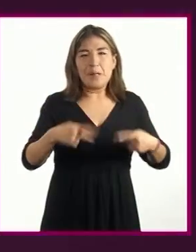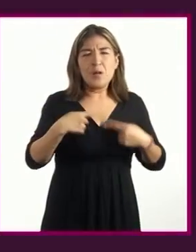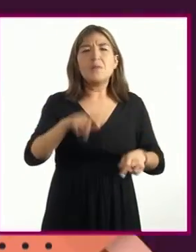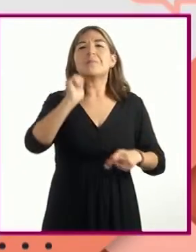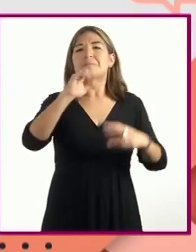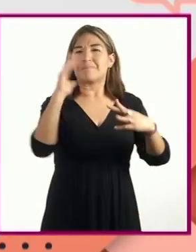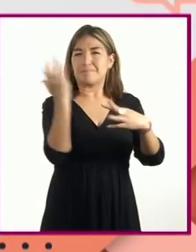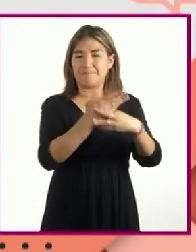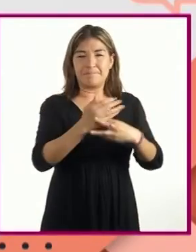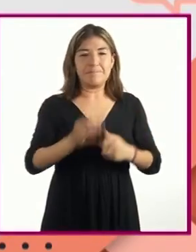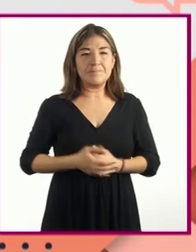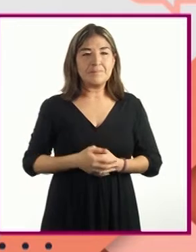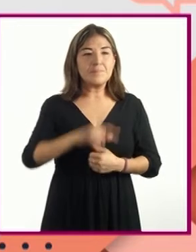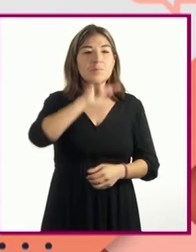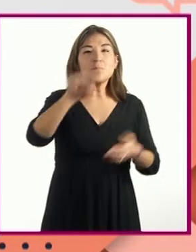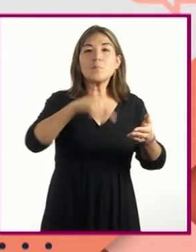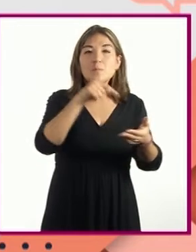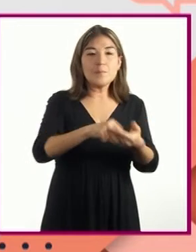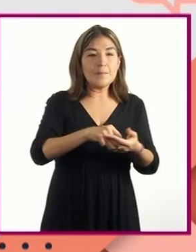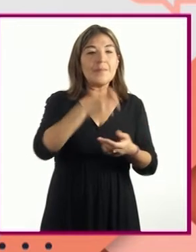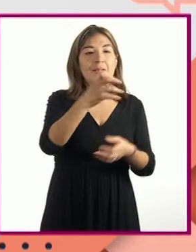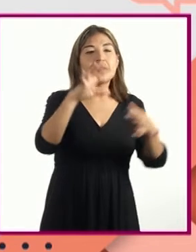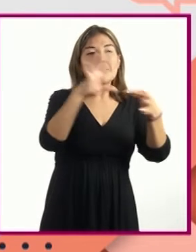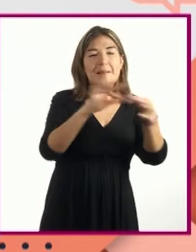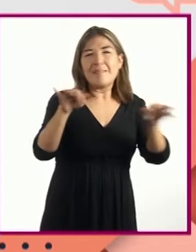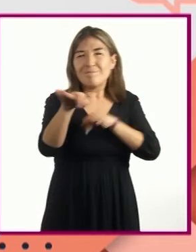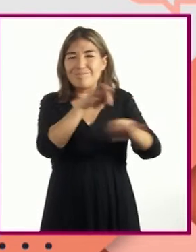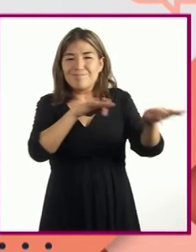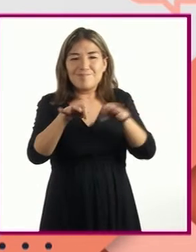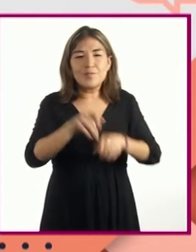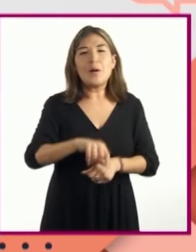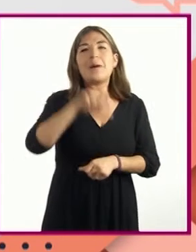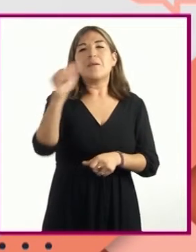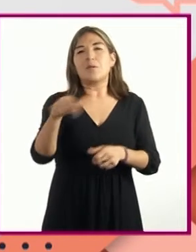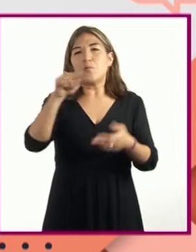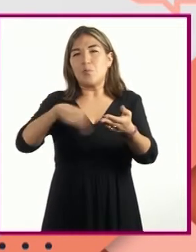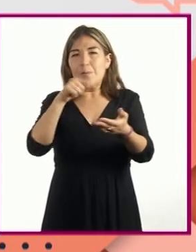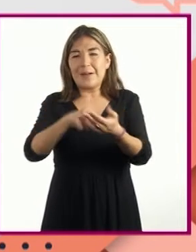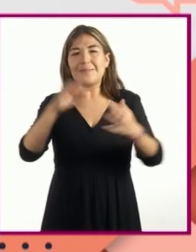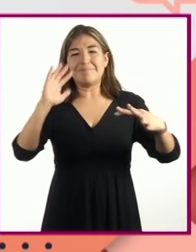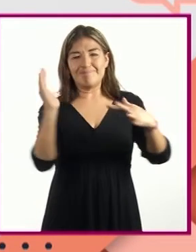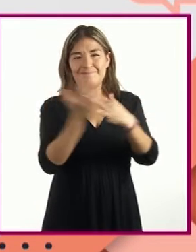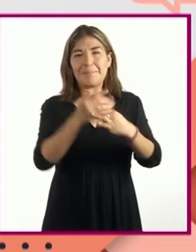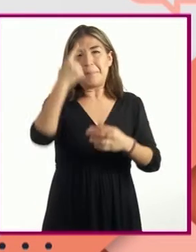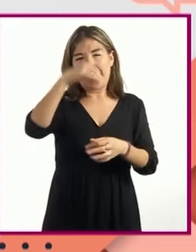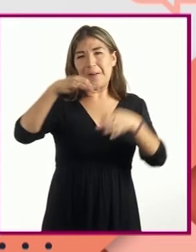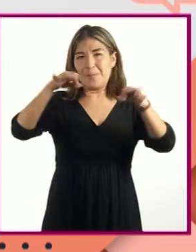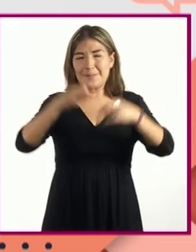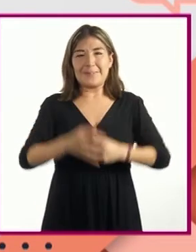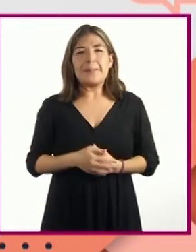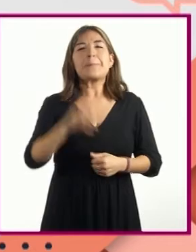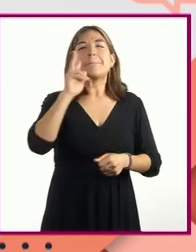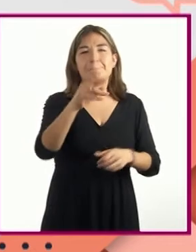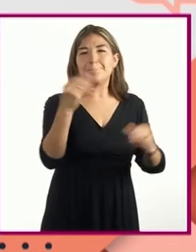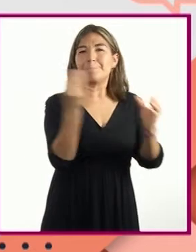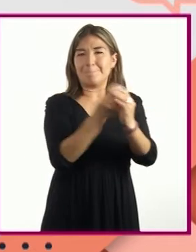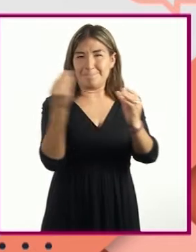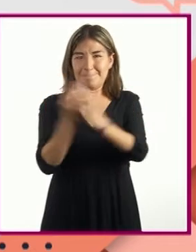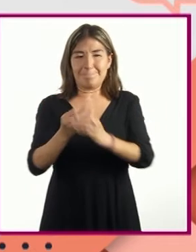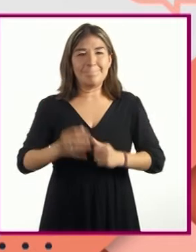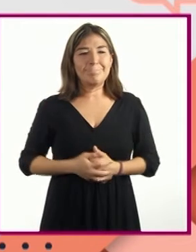divide en espacios del relato o ficcional espacio de la página. Veamos en qué consiste cada uno.